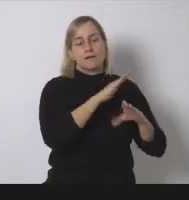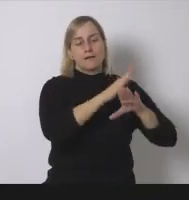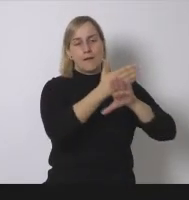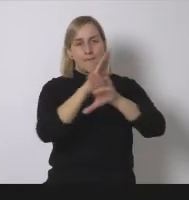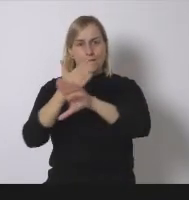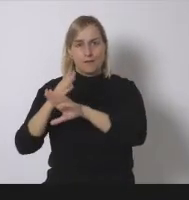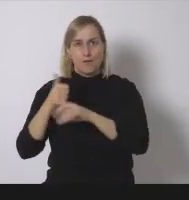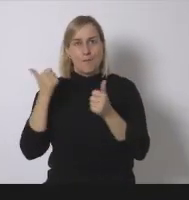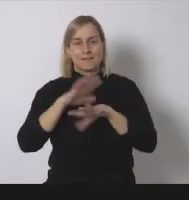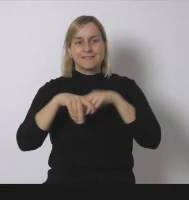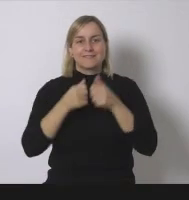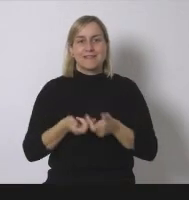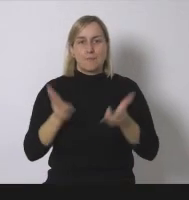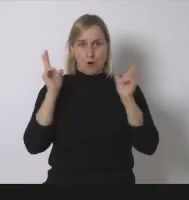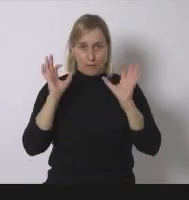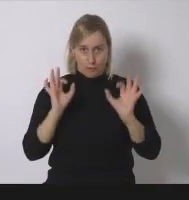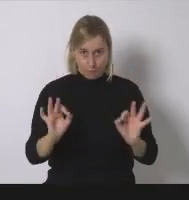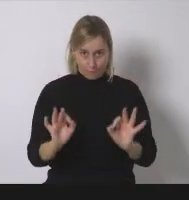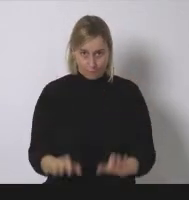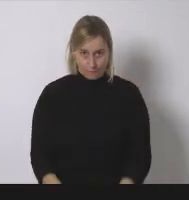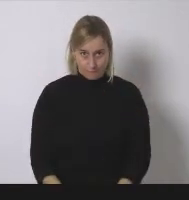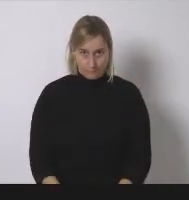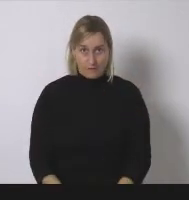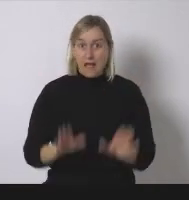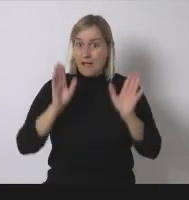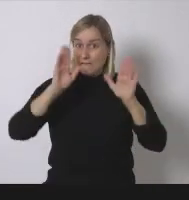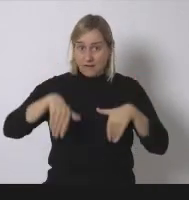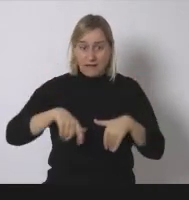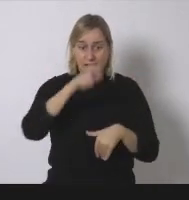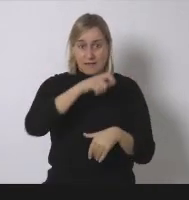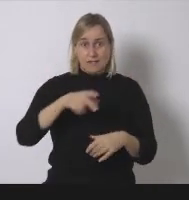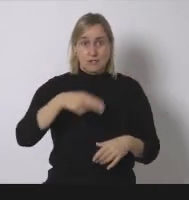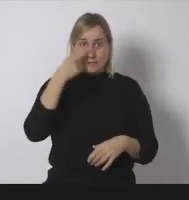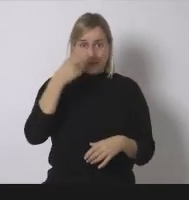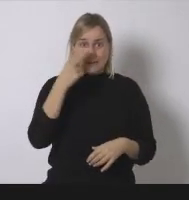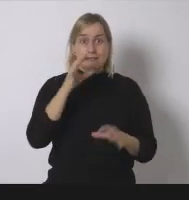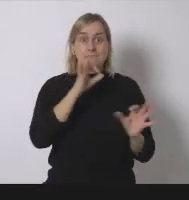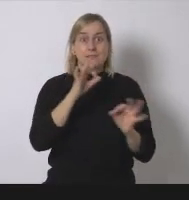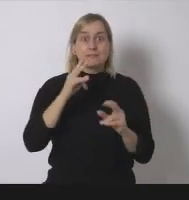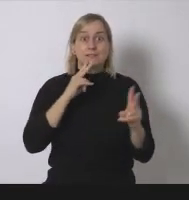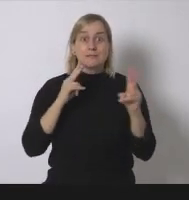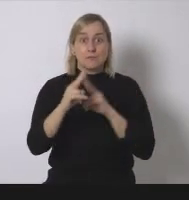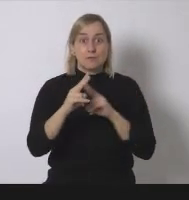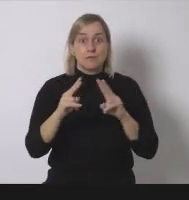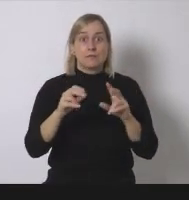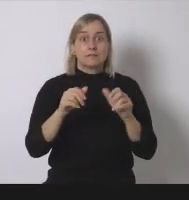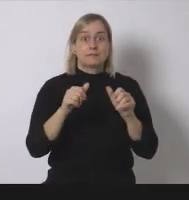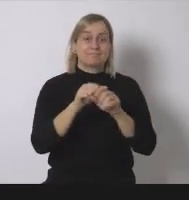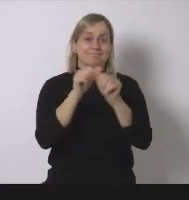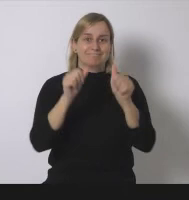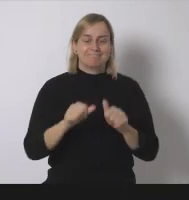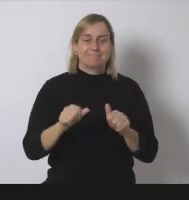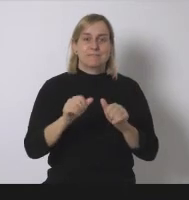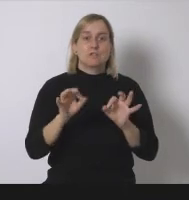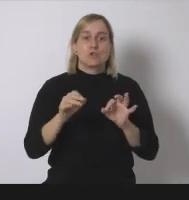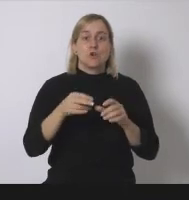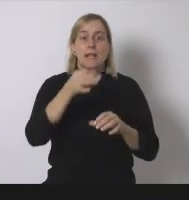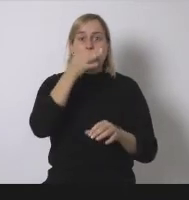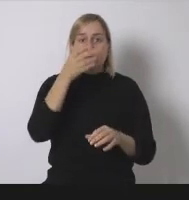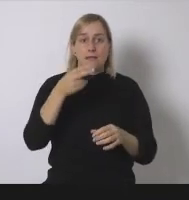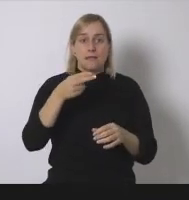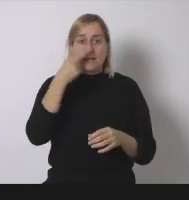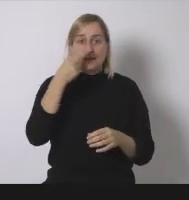repartido de lo contrario los intereses a los que responde son intereses lucrativos fomentando el máximo el consumo